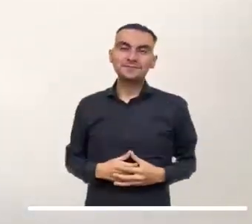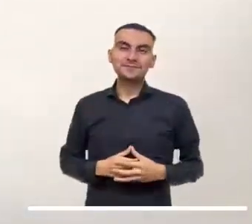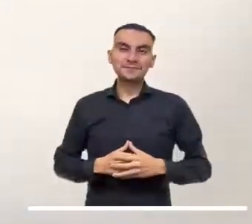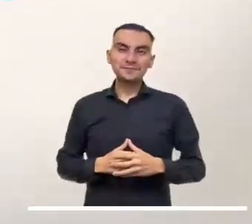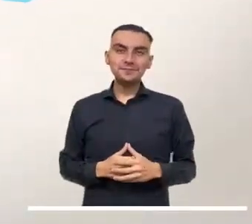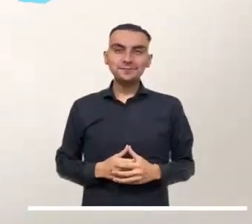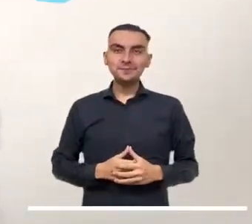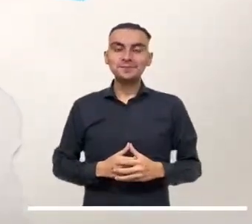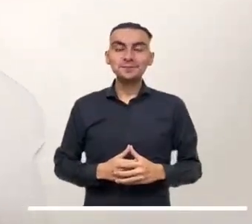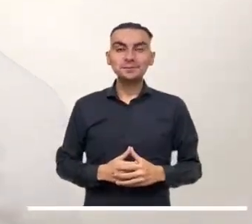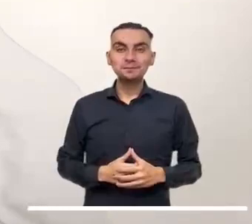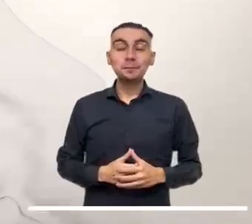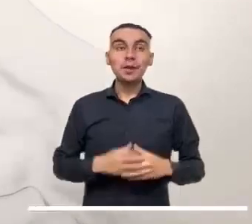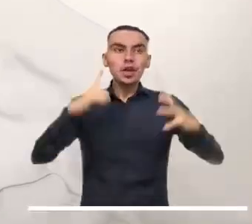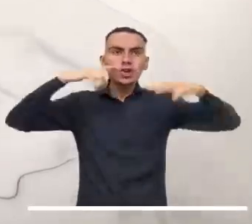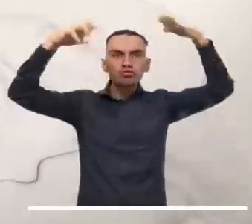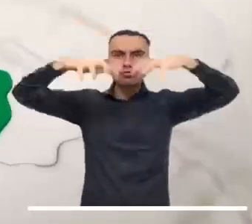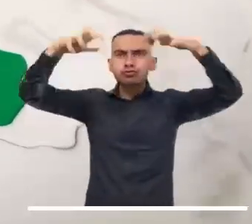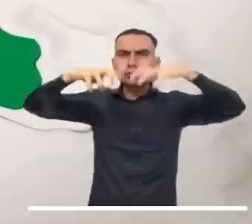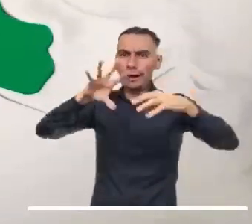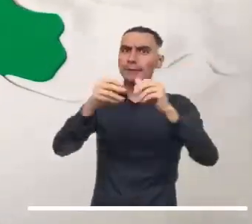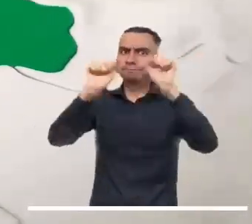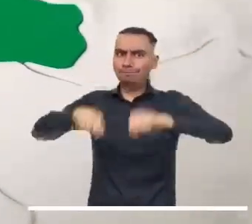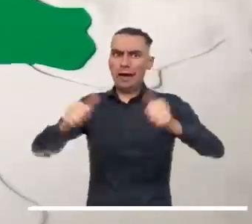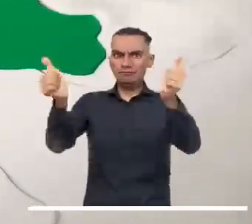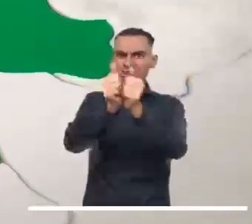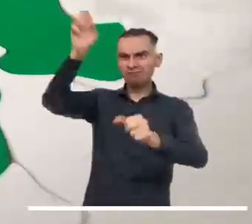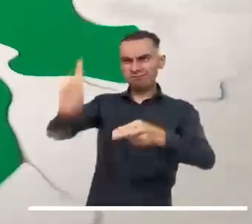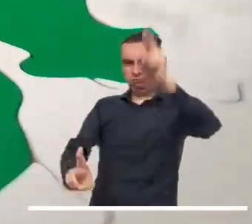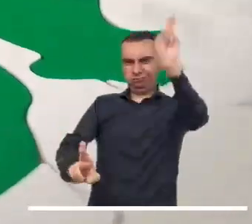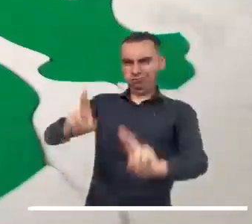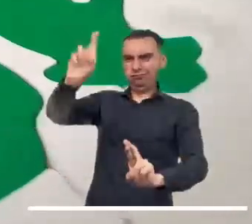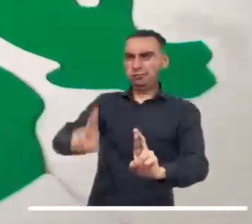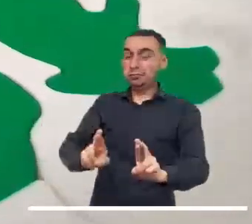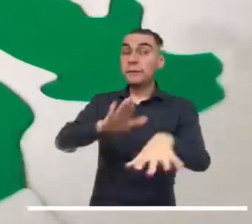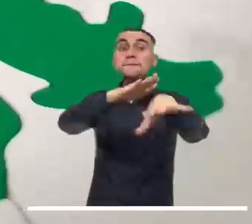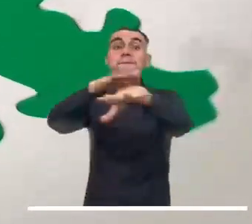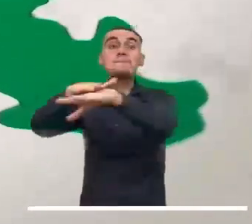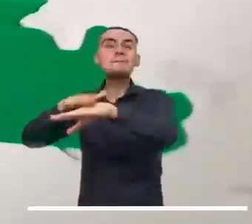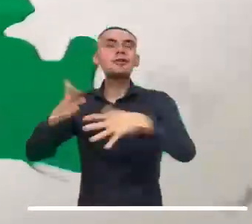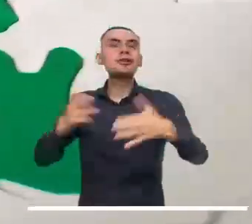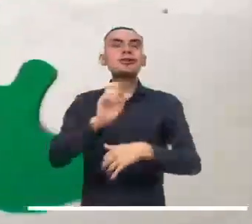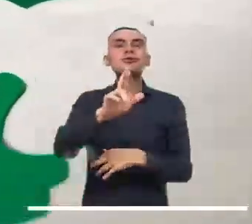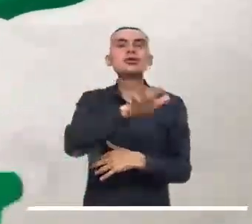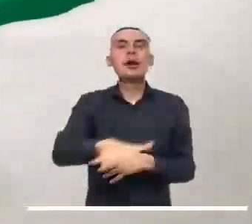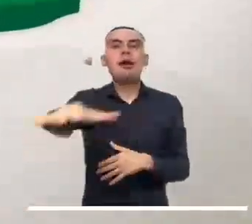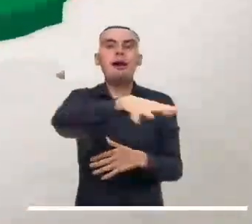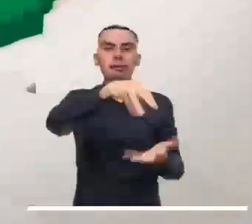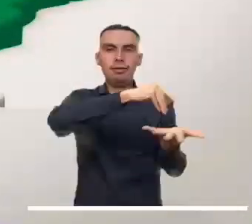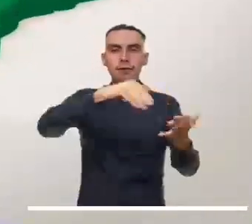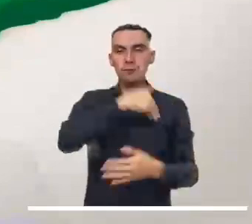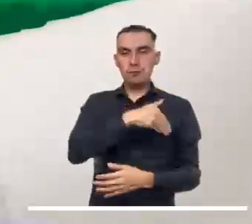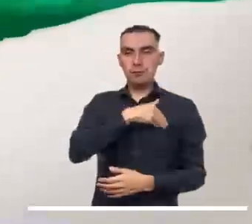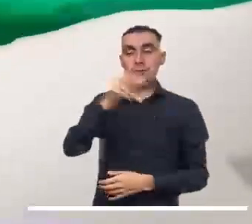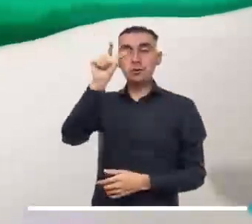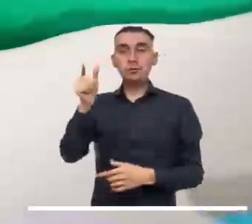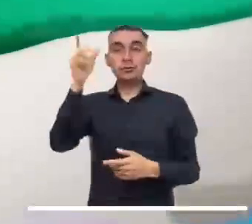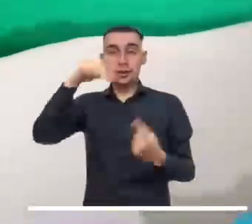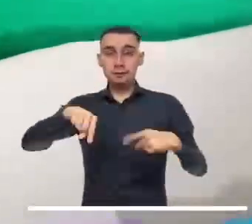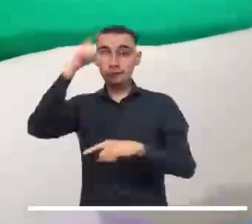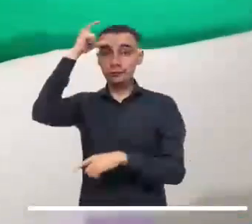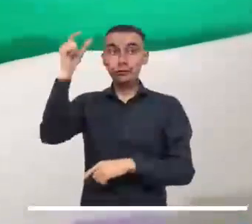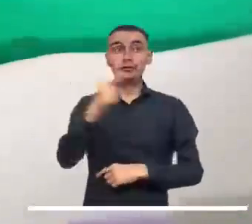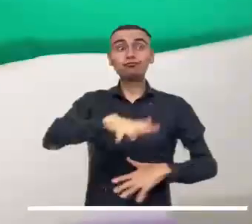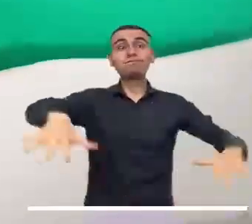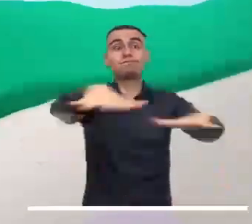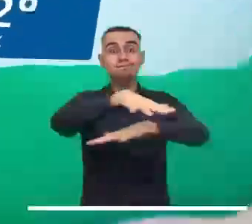Para el Caribe, se espera cielo nublado y posibles lloviznas en Urabá, Córdoba, Sucre, Bolívar, Magdalena y Cesar.